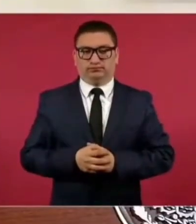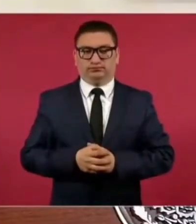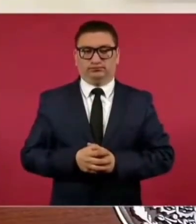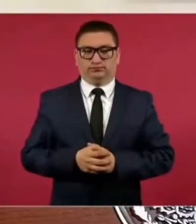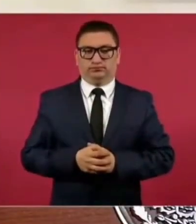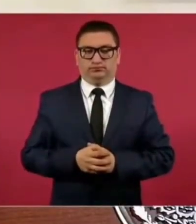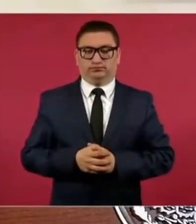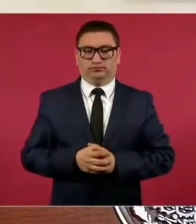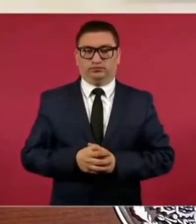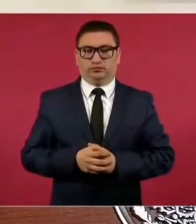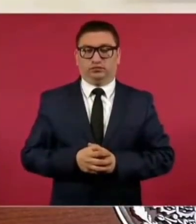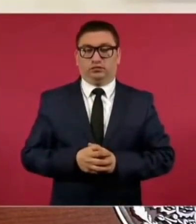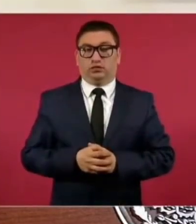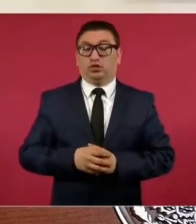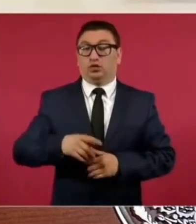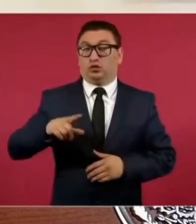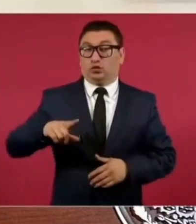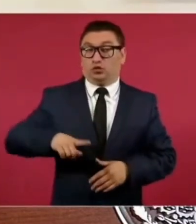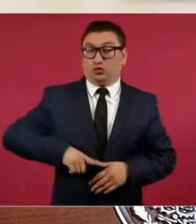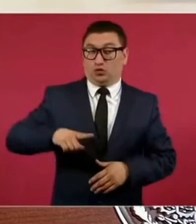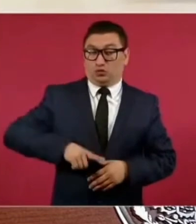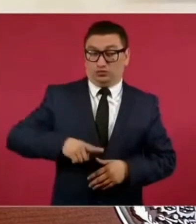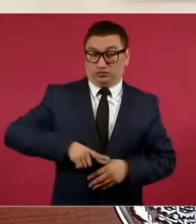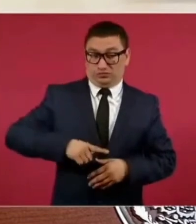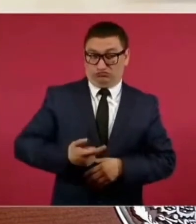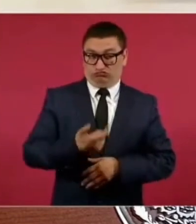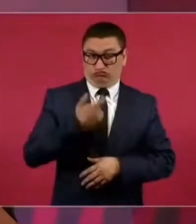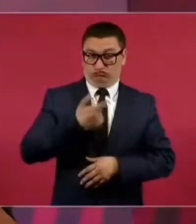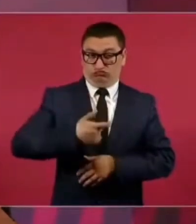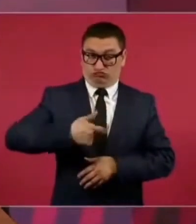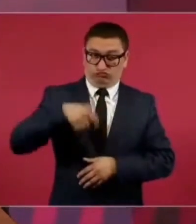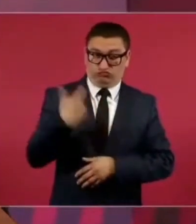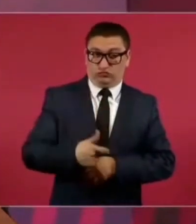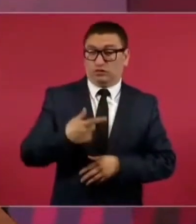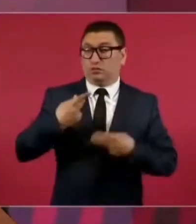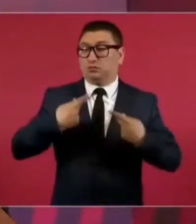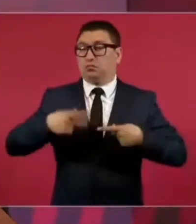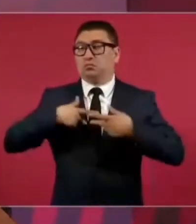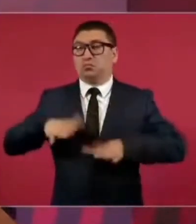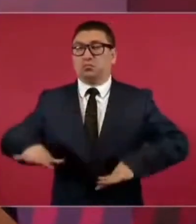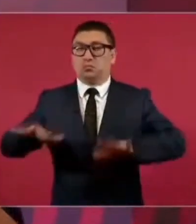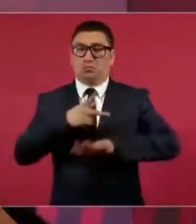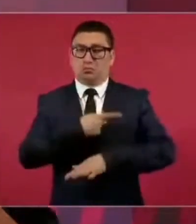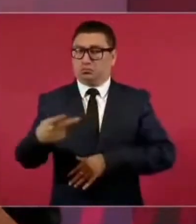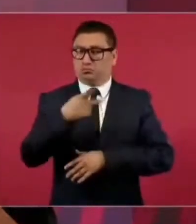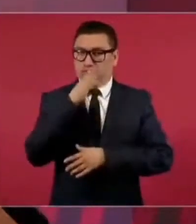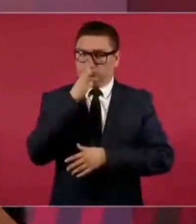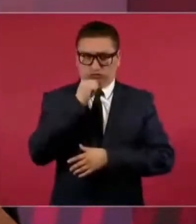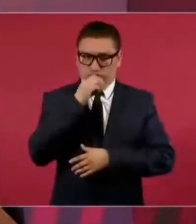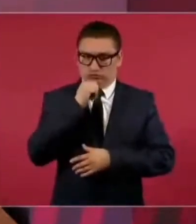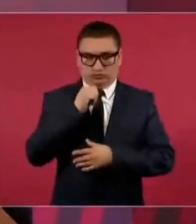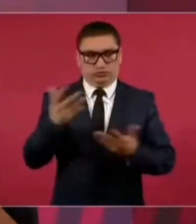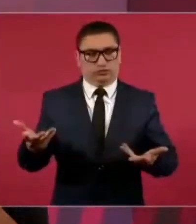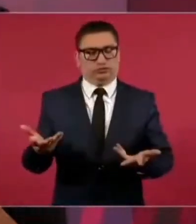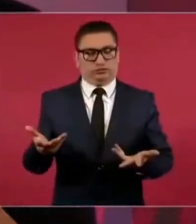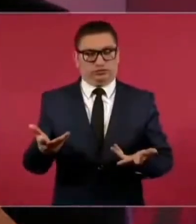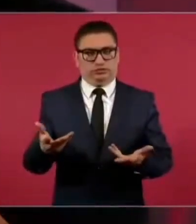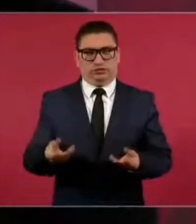No puede haber gobierno rico con pueblo pobre y hay muchos